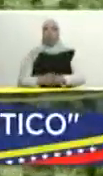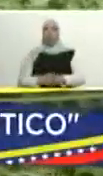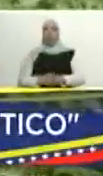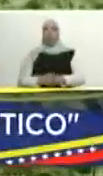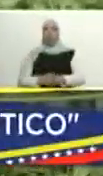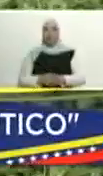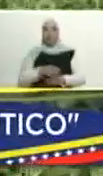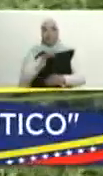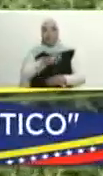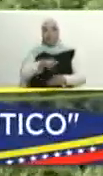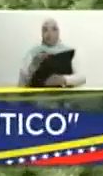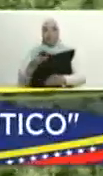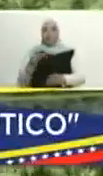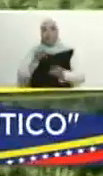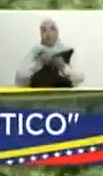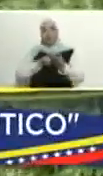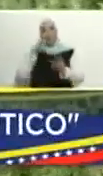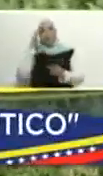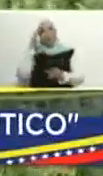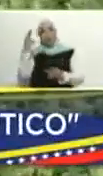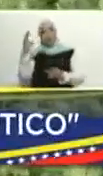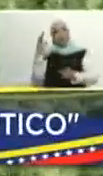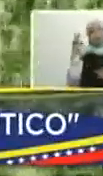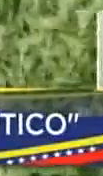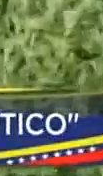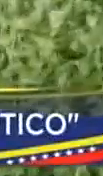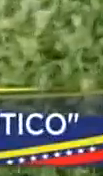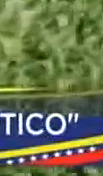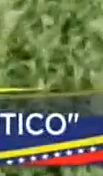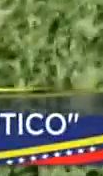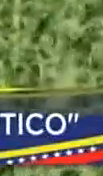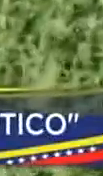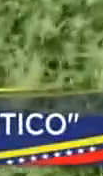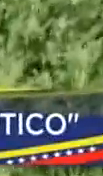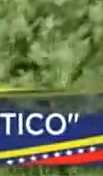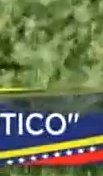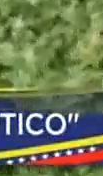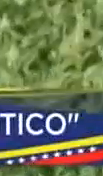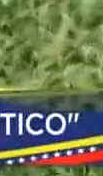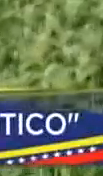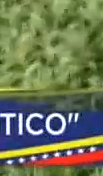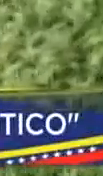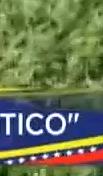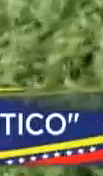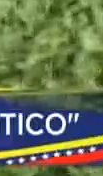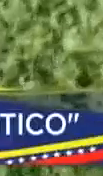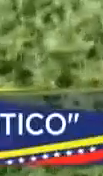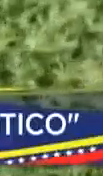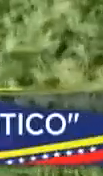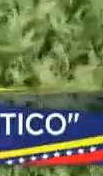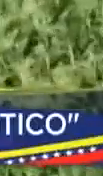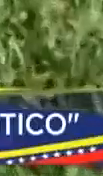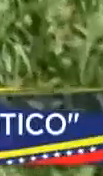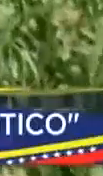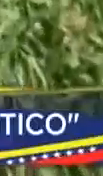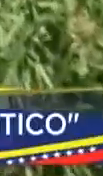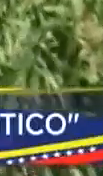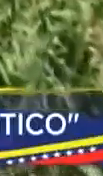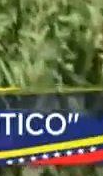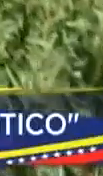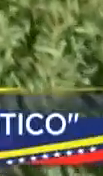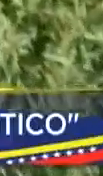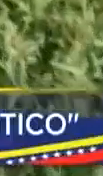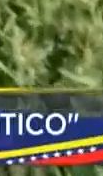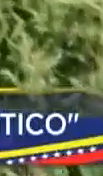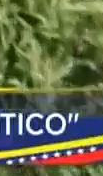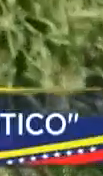Tellería, la primera combatiente, que, bueno, el tiempo de Dios es perfecto, presidente. Hoy no se pudo, estoy seguro, que en los